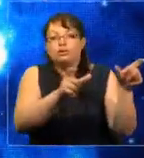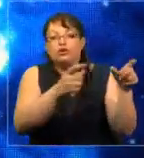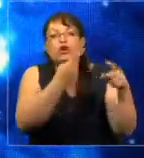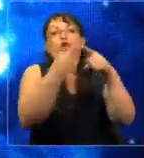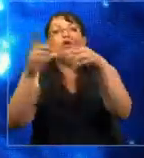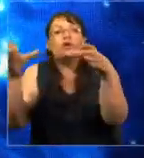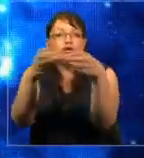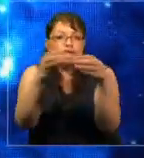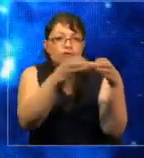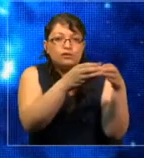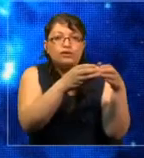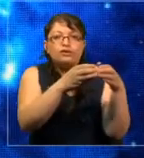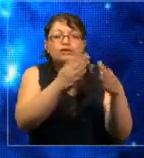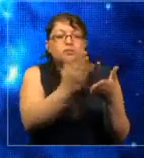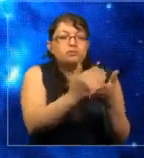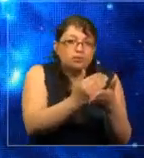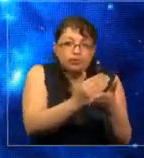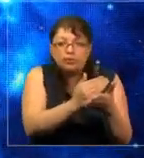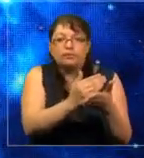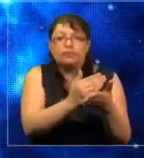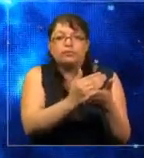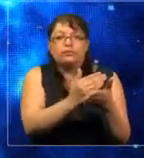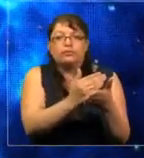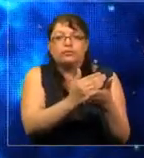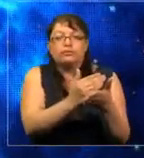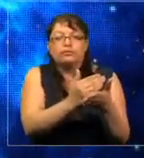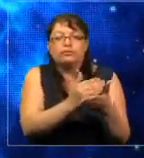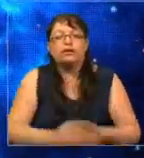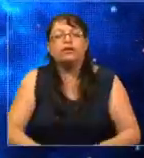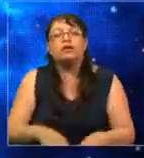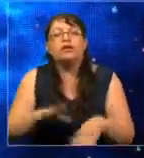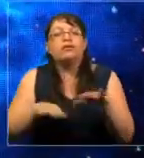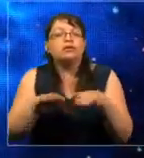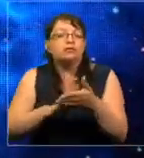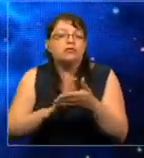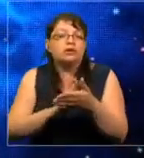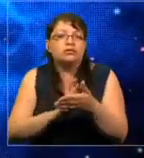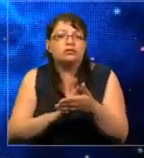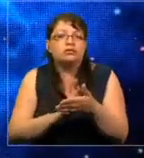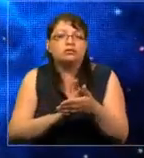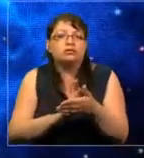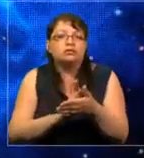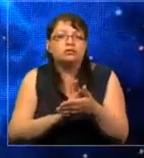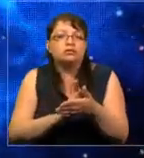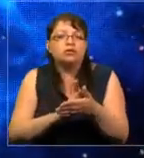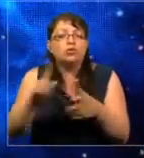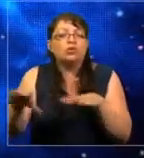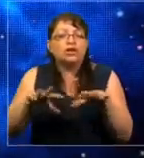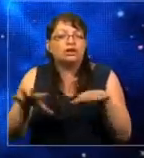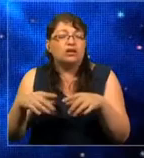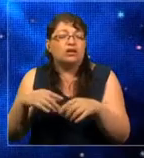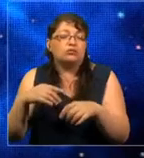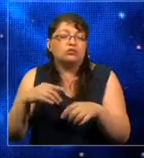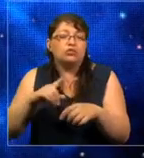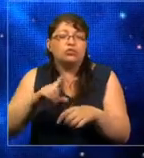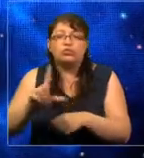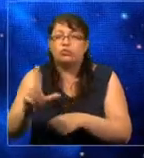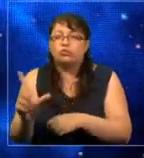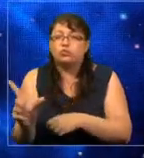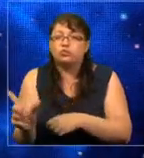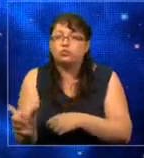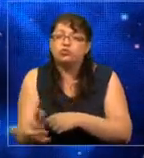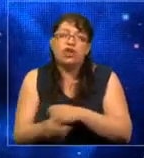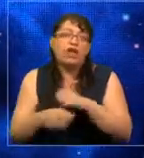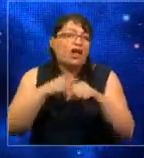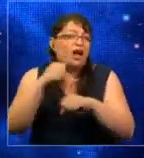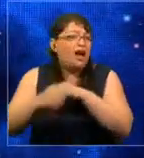organizaciones. Y muchas veces una manifestación se demoraba años en ser organizada. Por